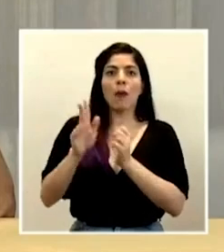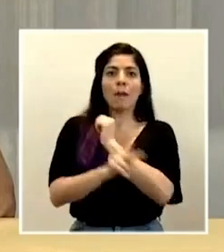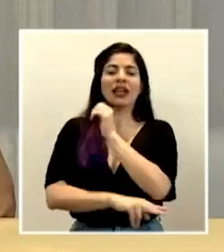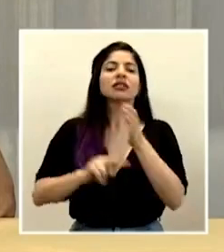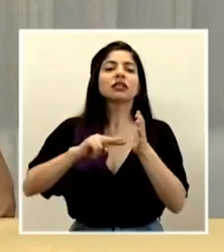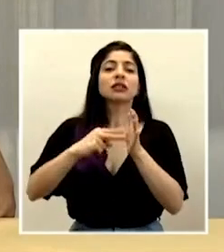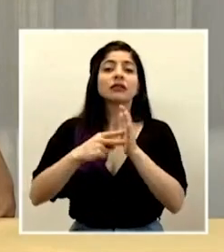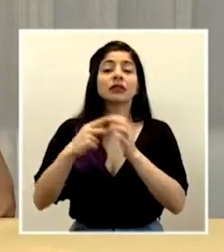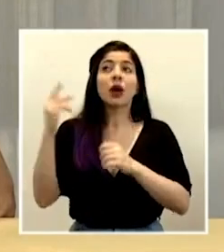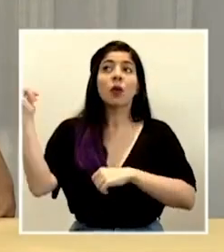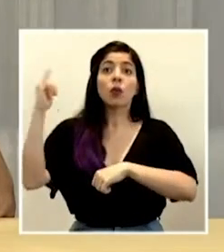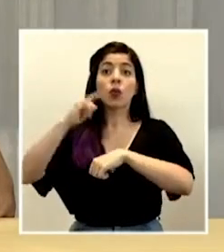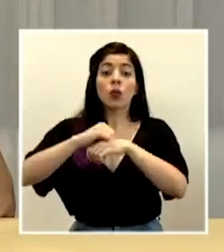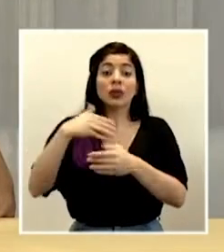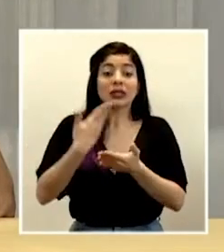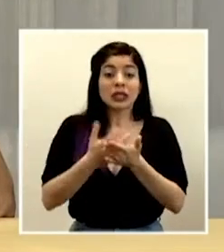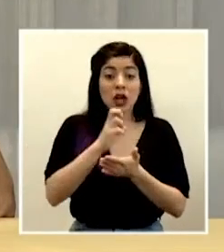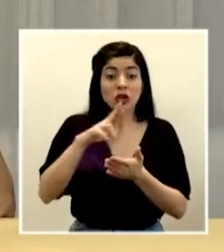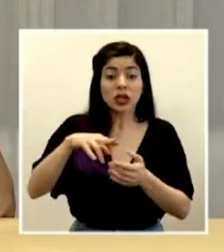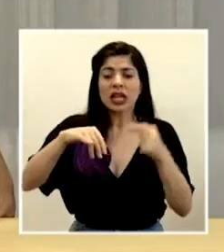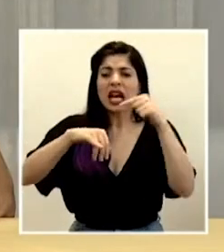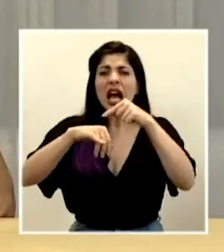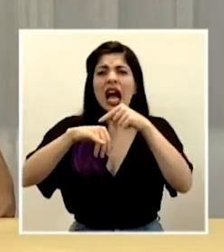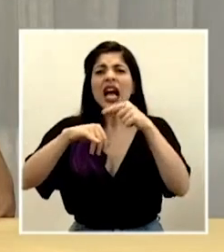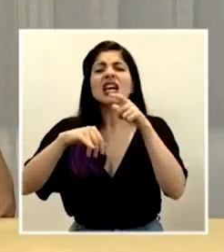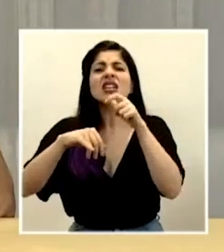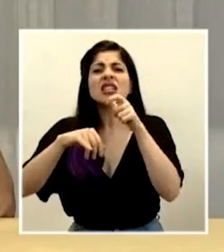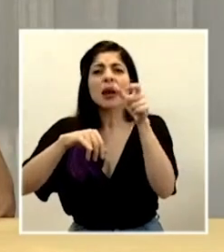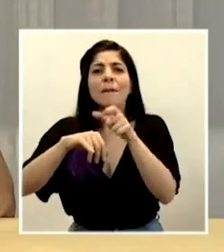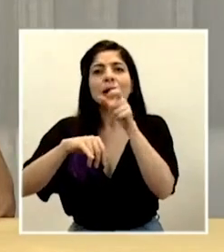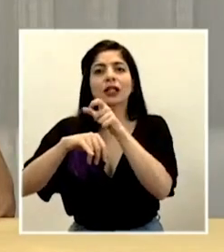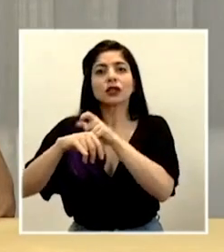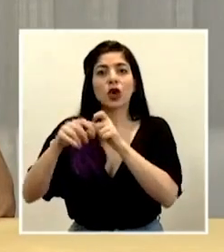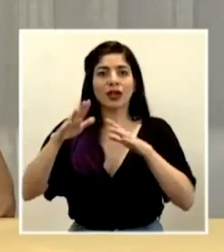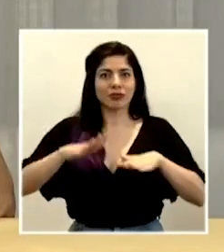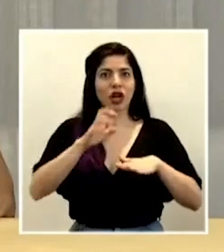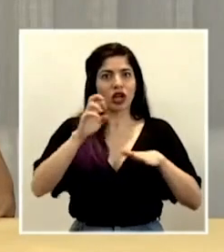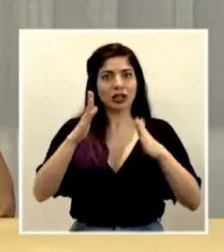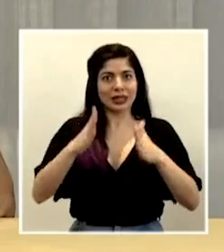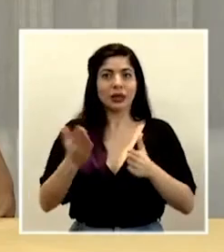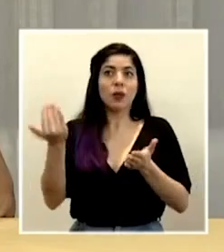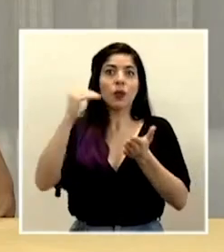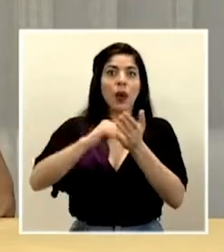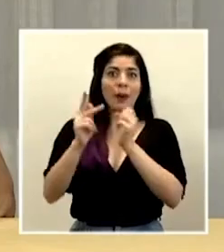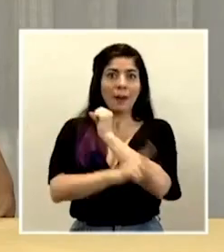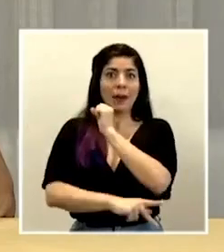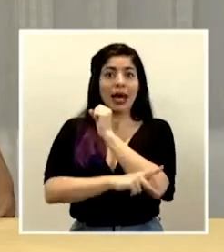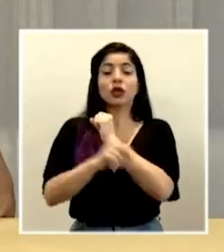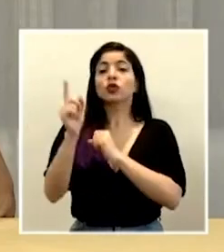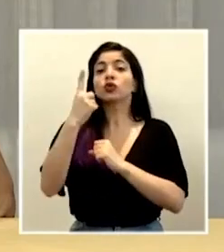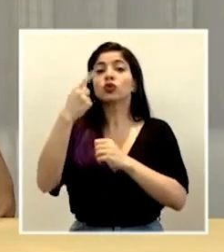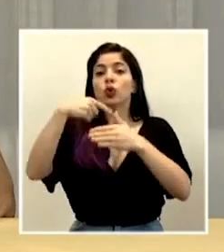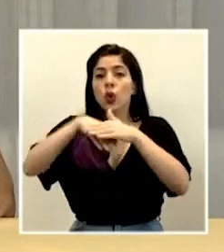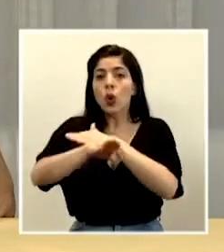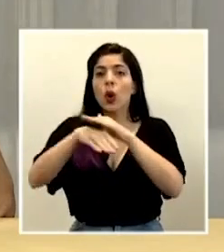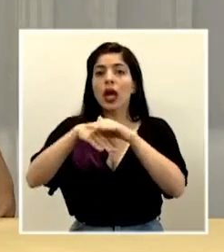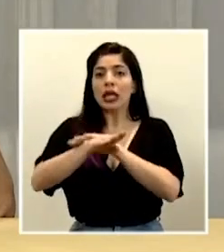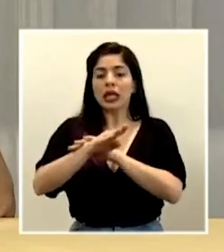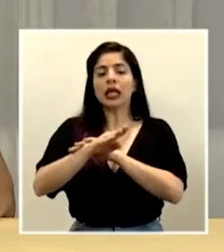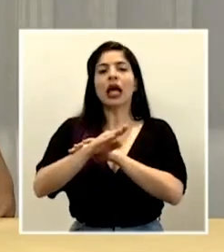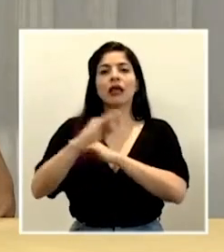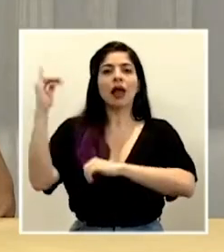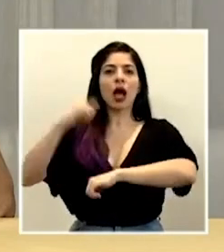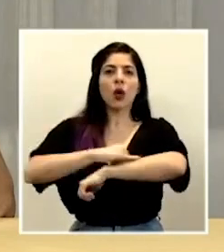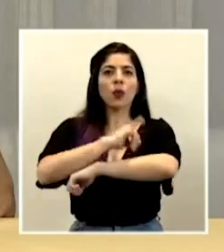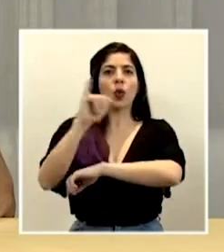vuelos que ingresan a Costa Rica trayendo personas repatriadas, ingresarán únicamente por el aeropuerto Juan